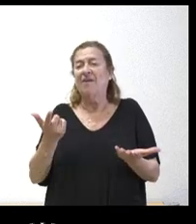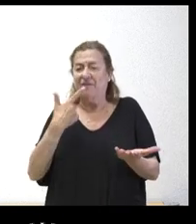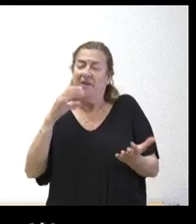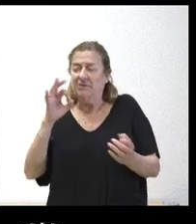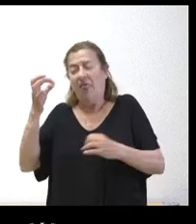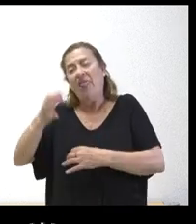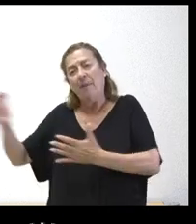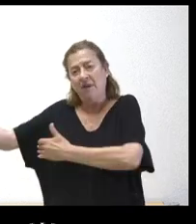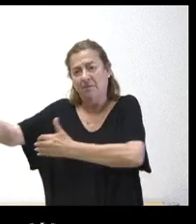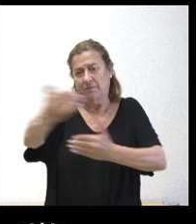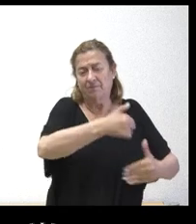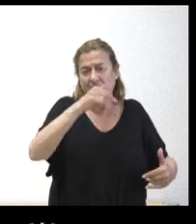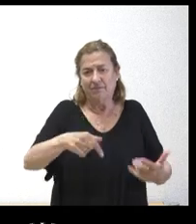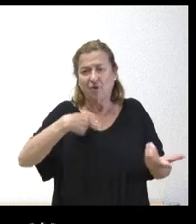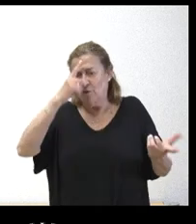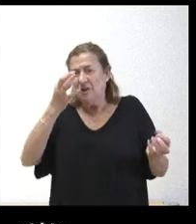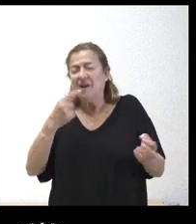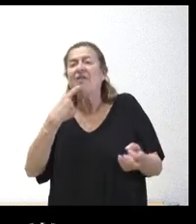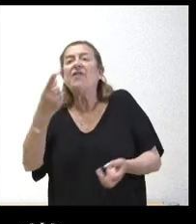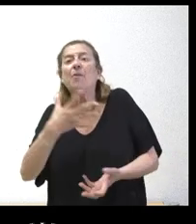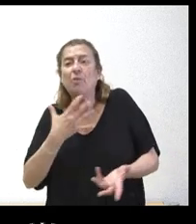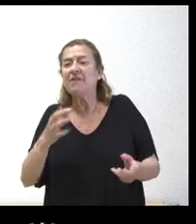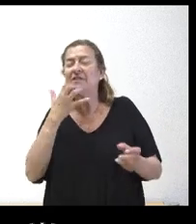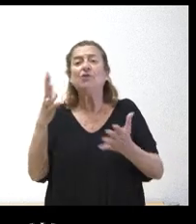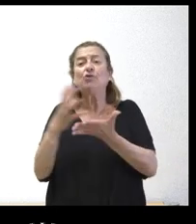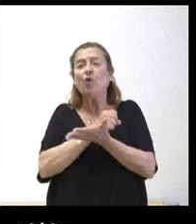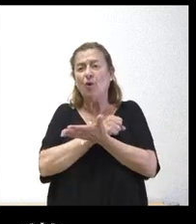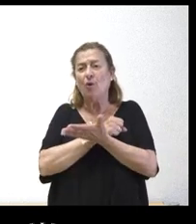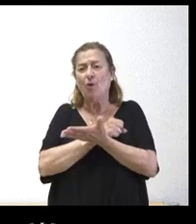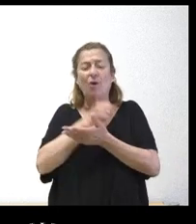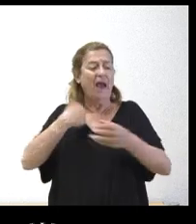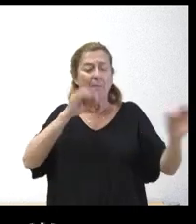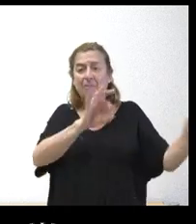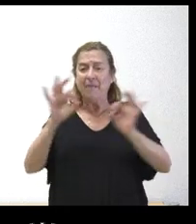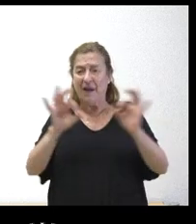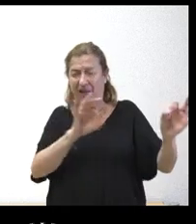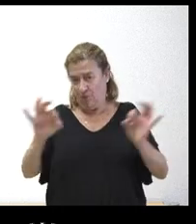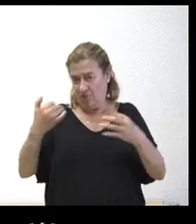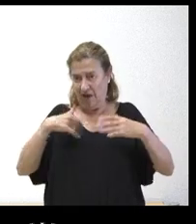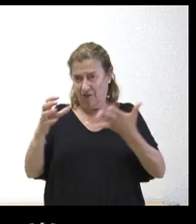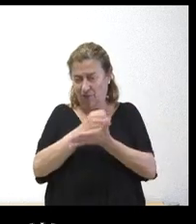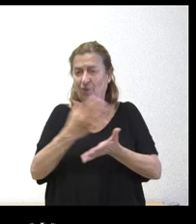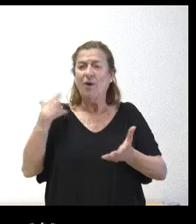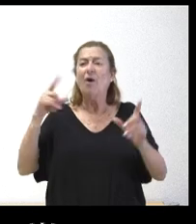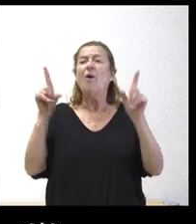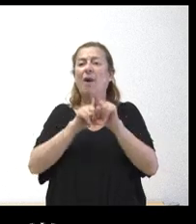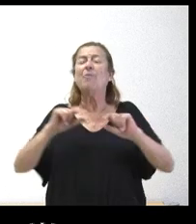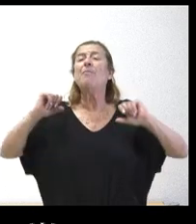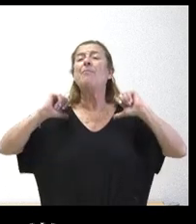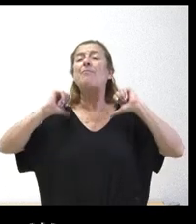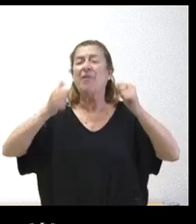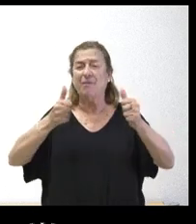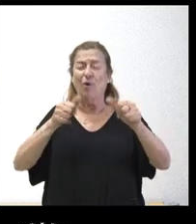acoja de manera conveniente no sé qué mensaje pueden lanzar y si está todo el operativo preparado después de la inicial crítica que se ya nos la